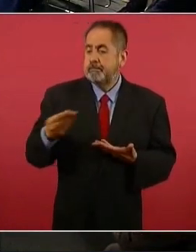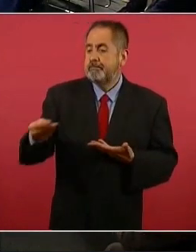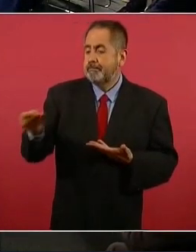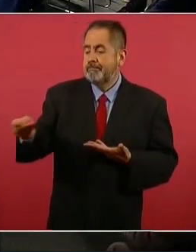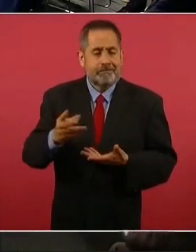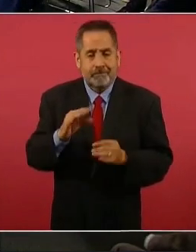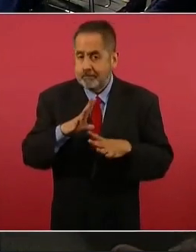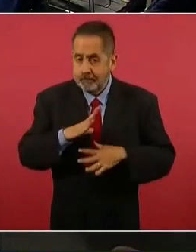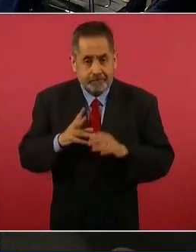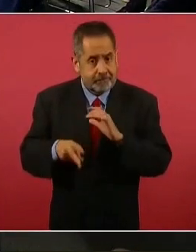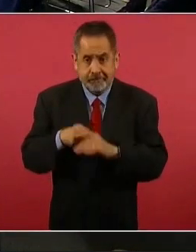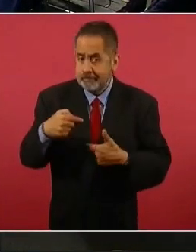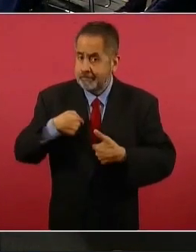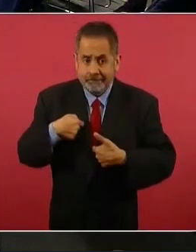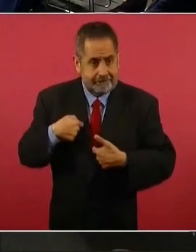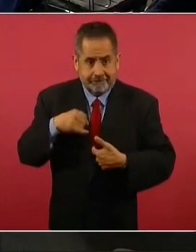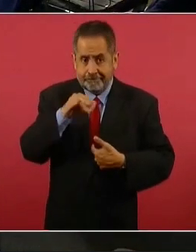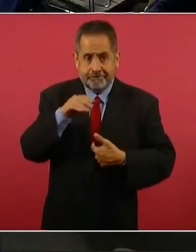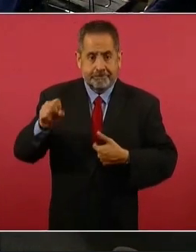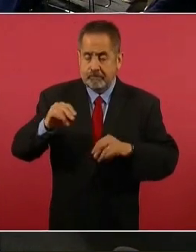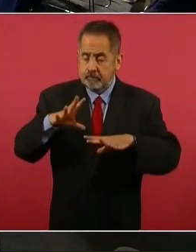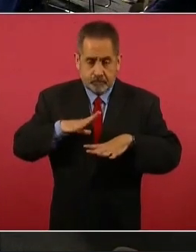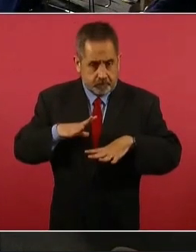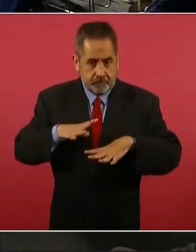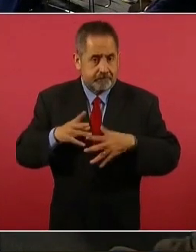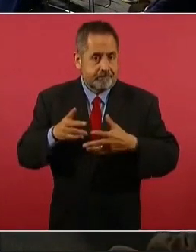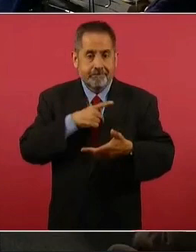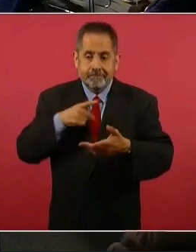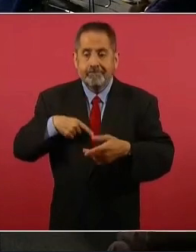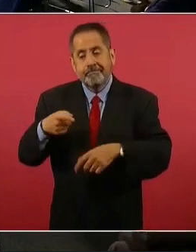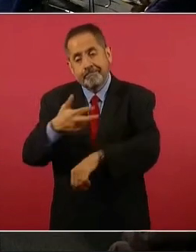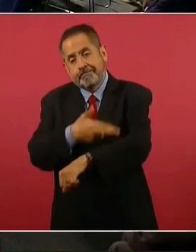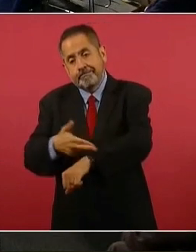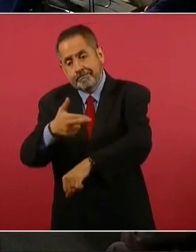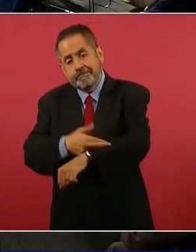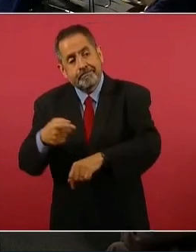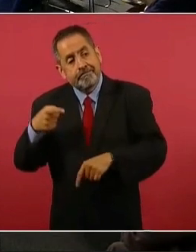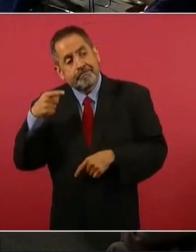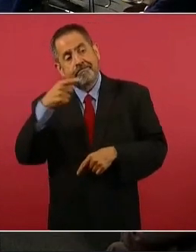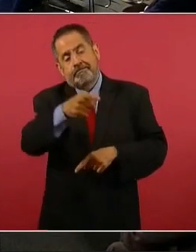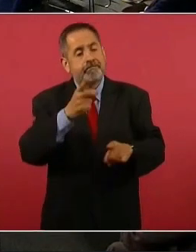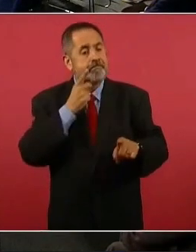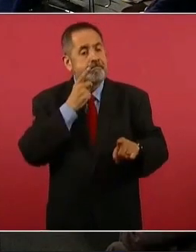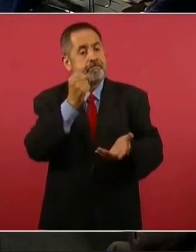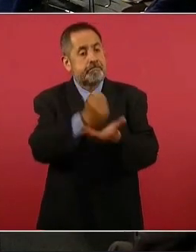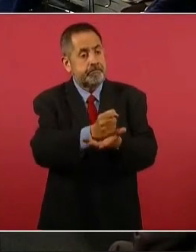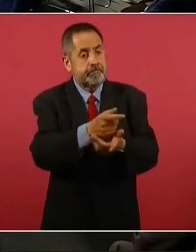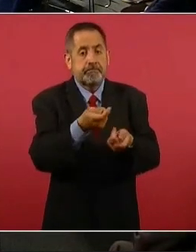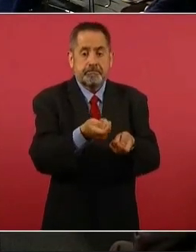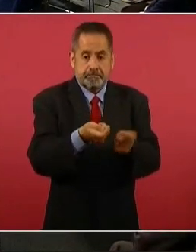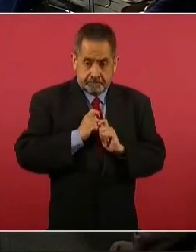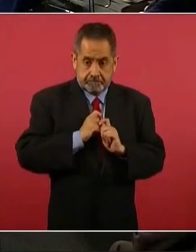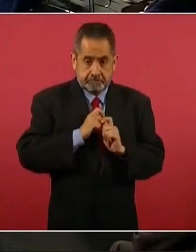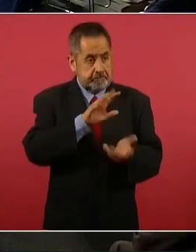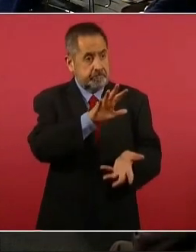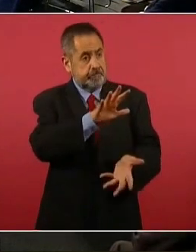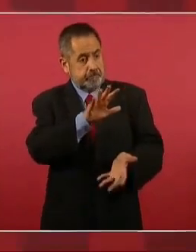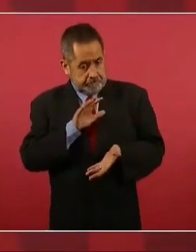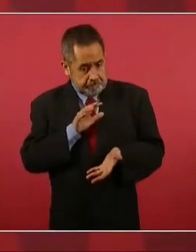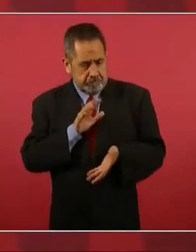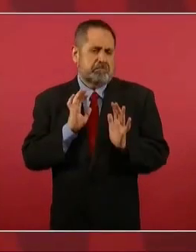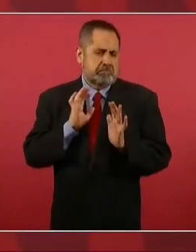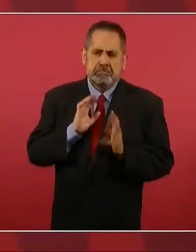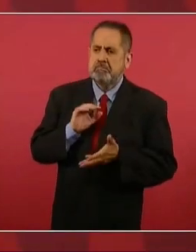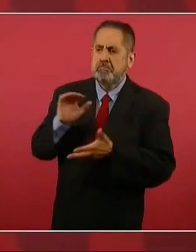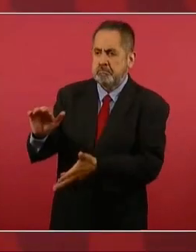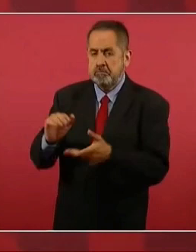cuentas del Seguro Social, sino que se tiene que resolver, ya sea desde esta situación en la Cámara